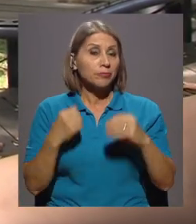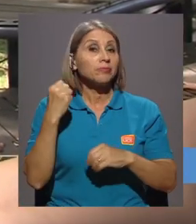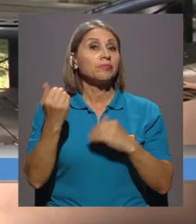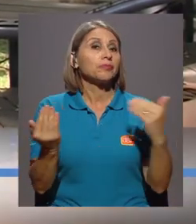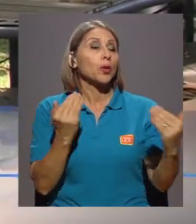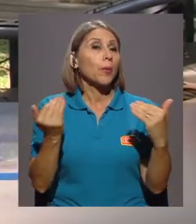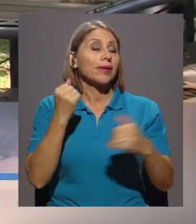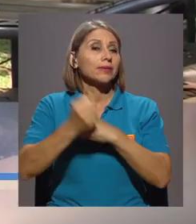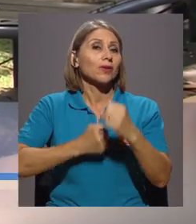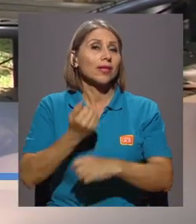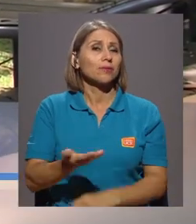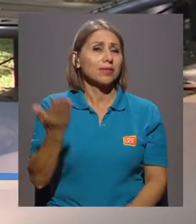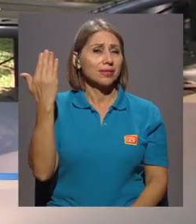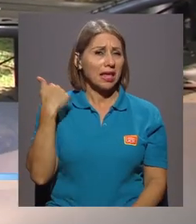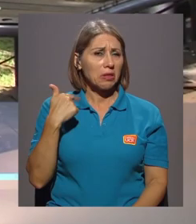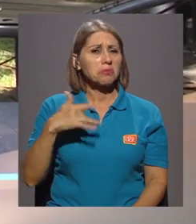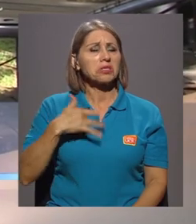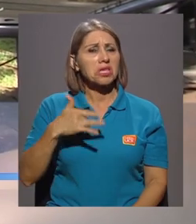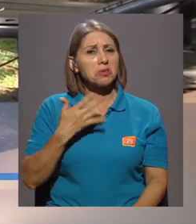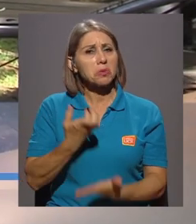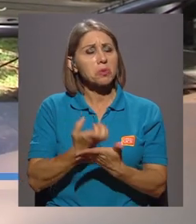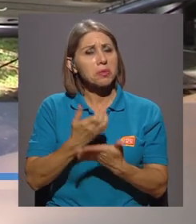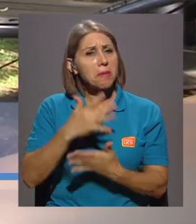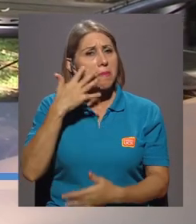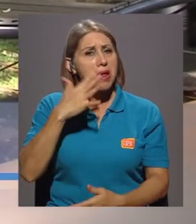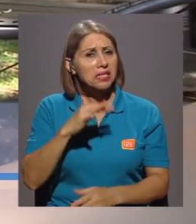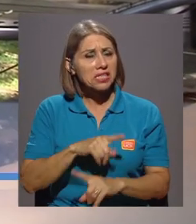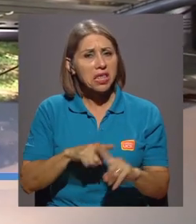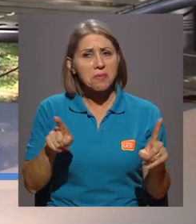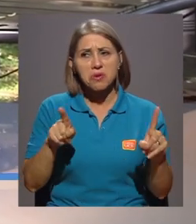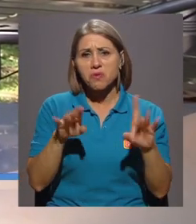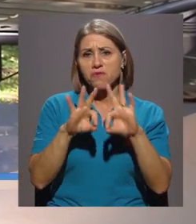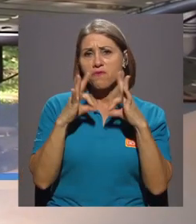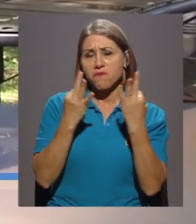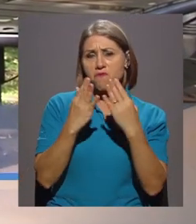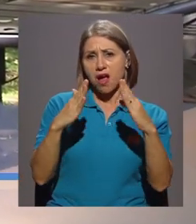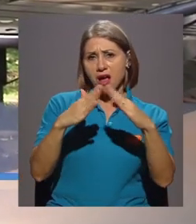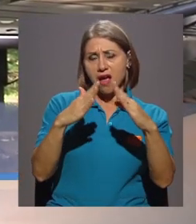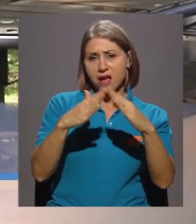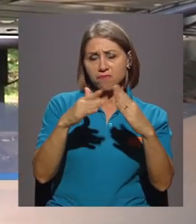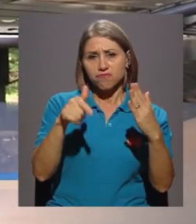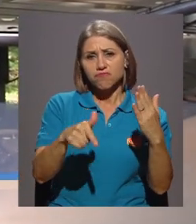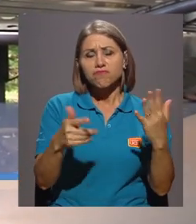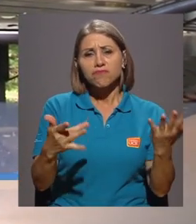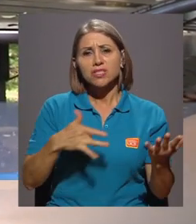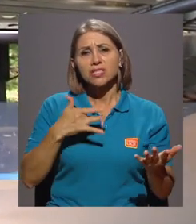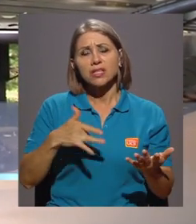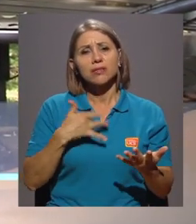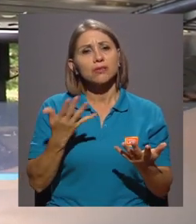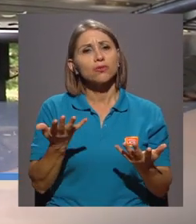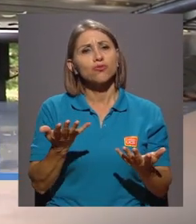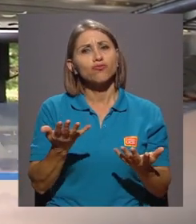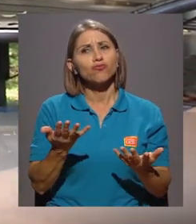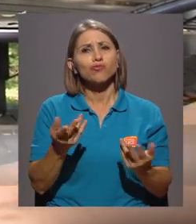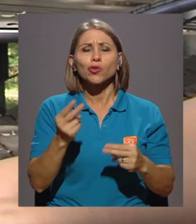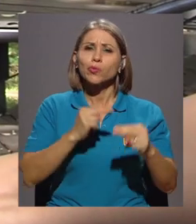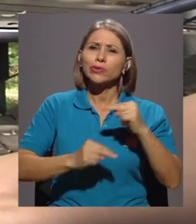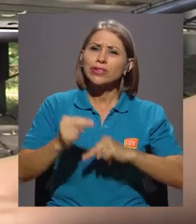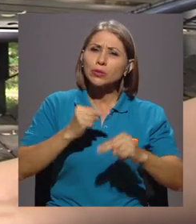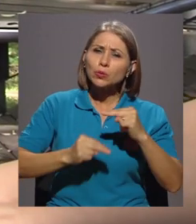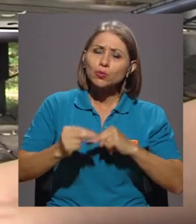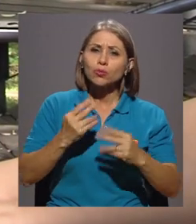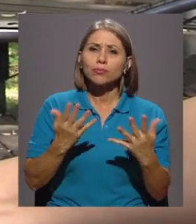pasado, decía que siento muy parecido a la economía, sin embargo, a nivel de hogar, siento que ahí como, a nivel de